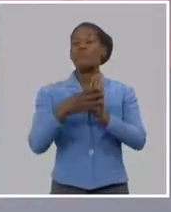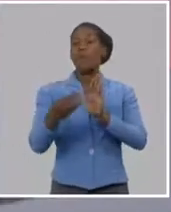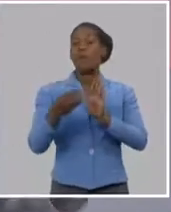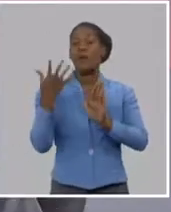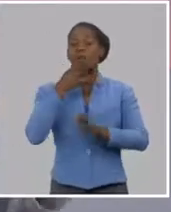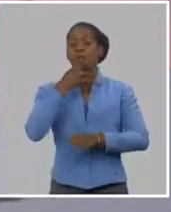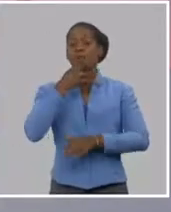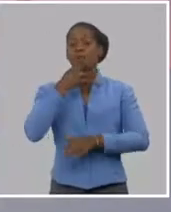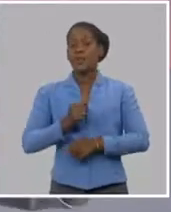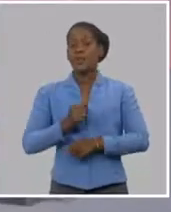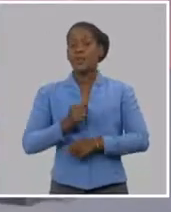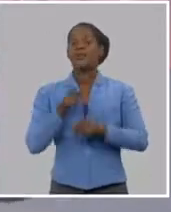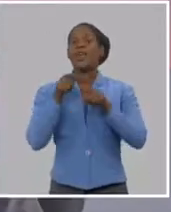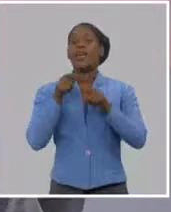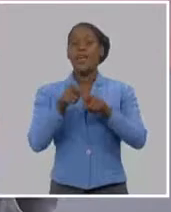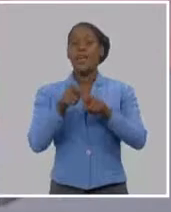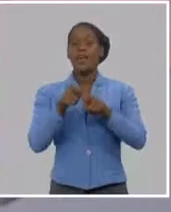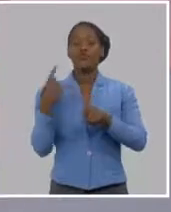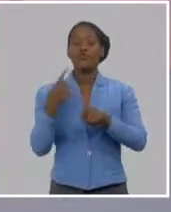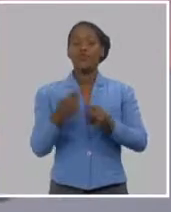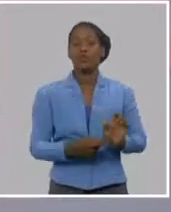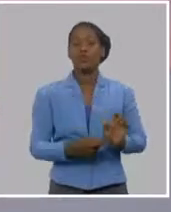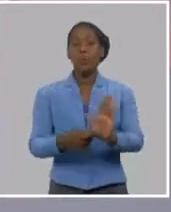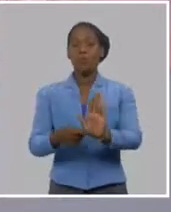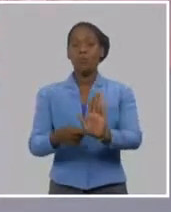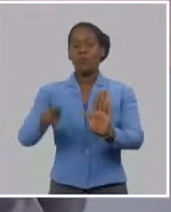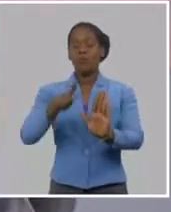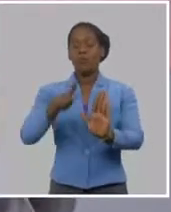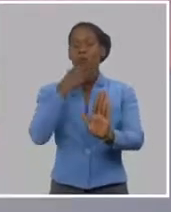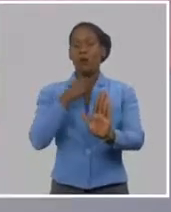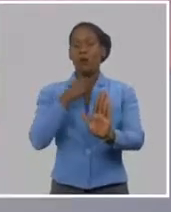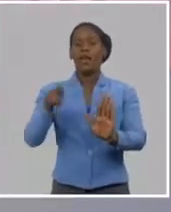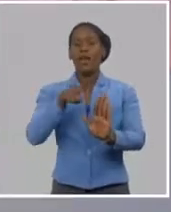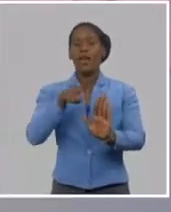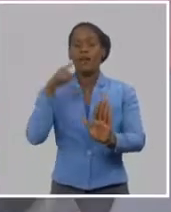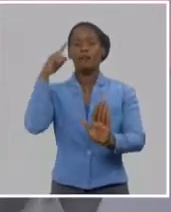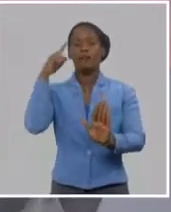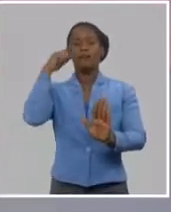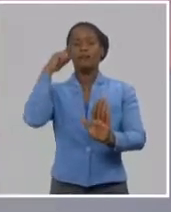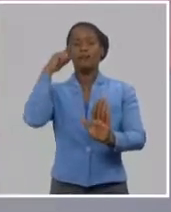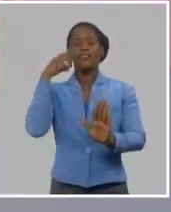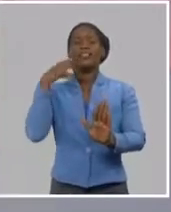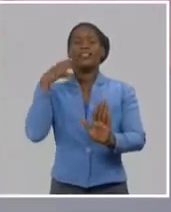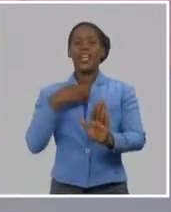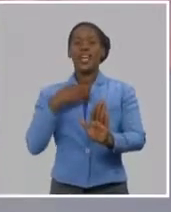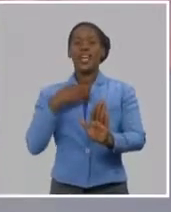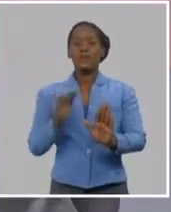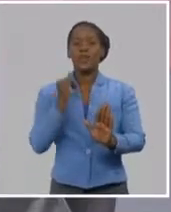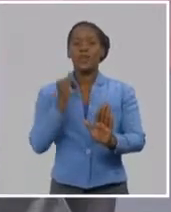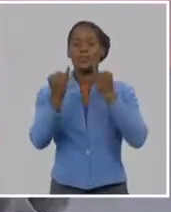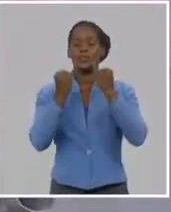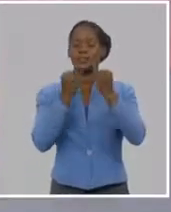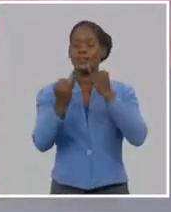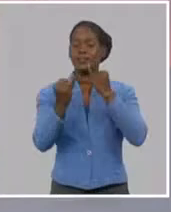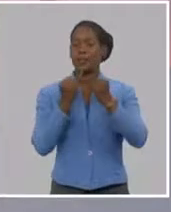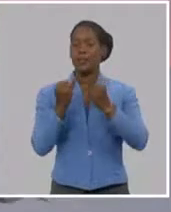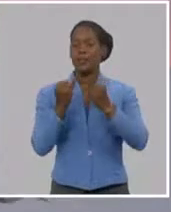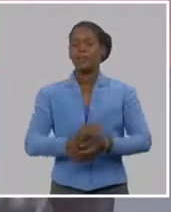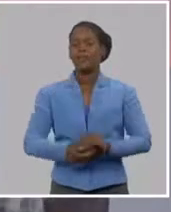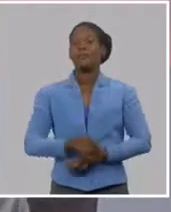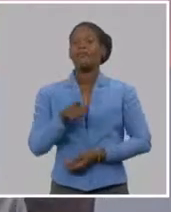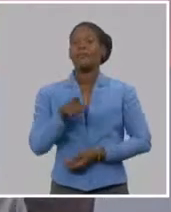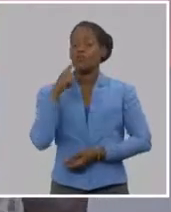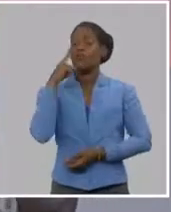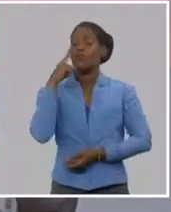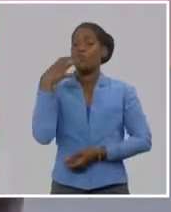visibilizar estas iniciativas, estas maneras tan originales e incontrolables, en las que Martí brota desde las